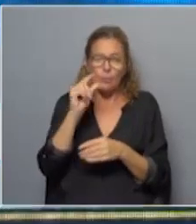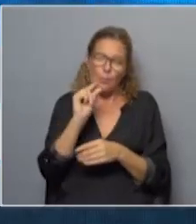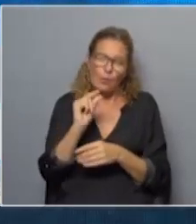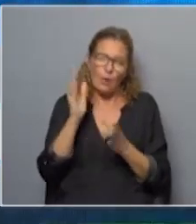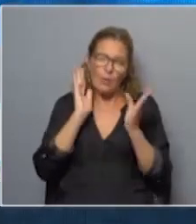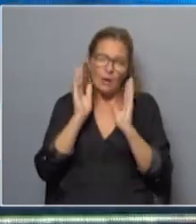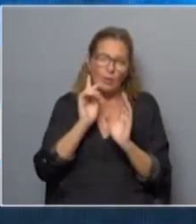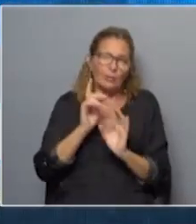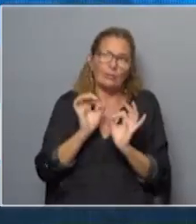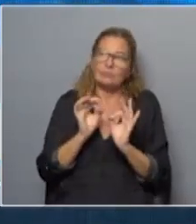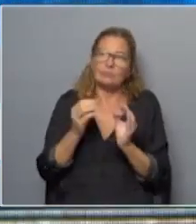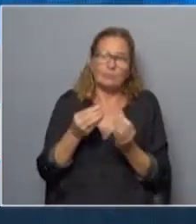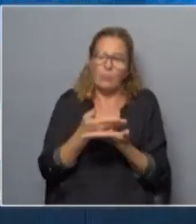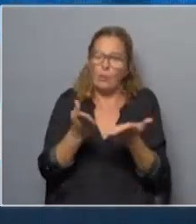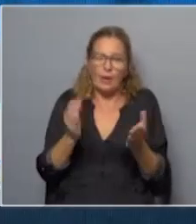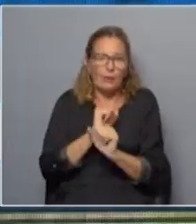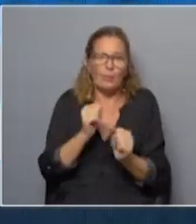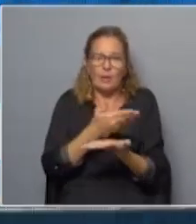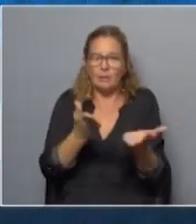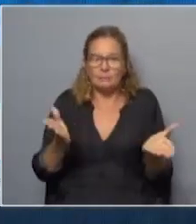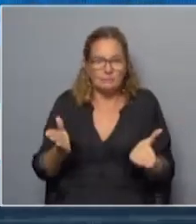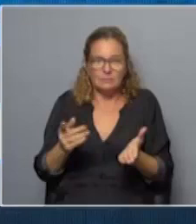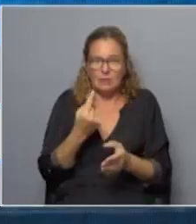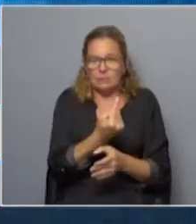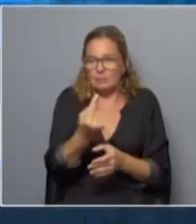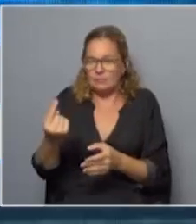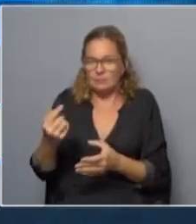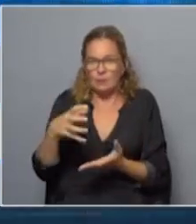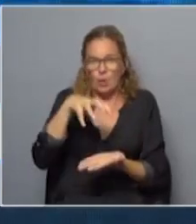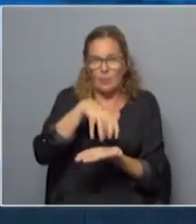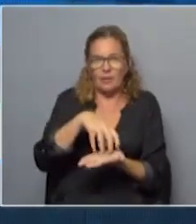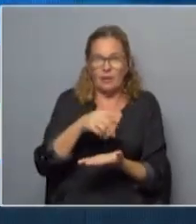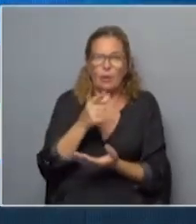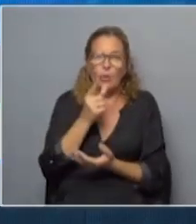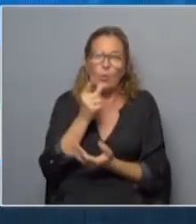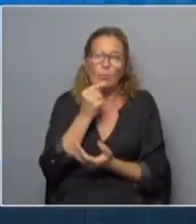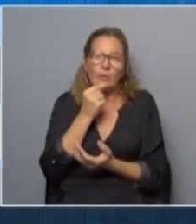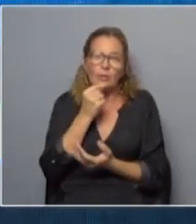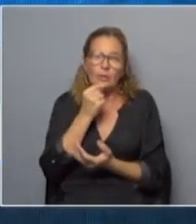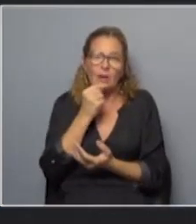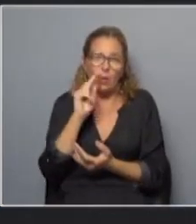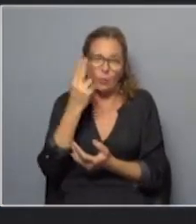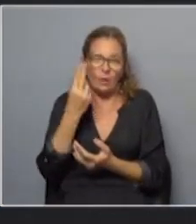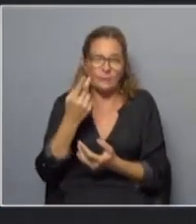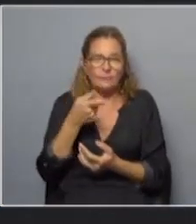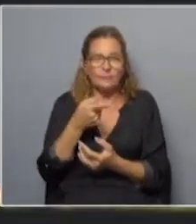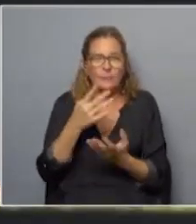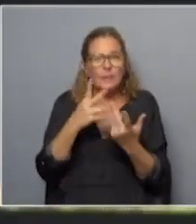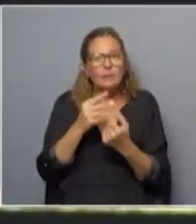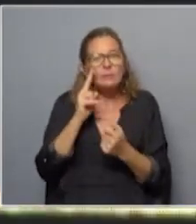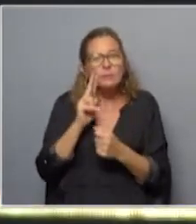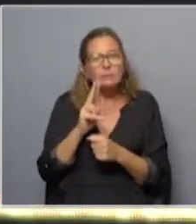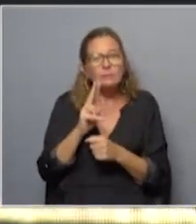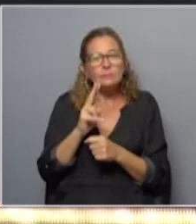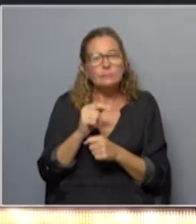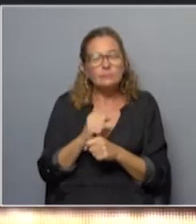y no están en condiciones como para cubrir las comisarías de nuestro país. Joaquín, ¿cuál es tu visión? Exactamente, una